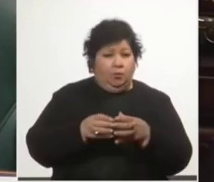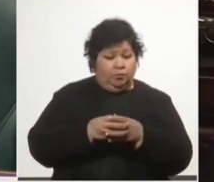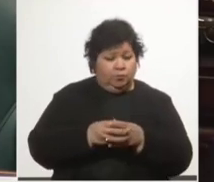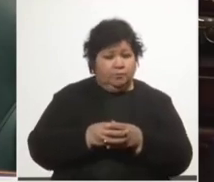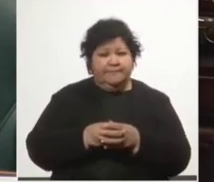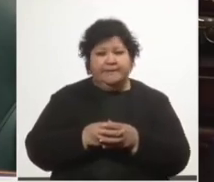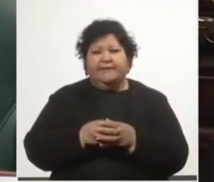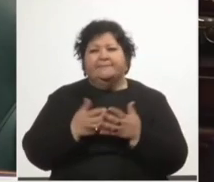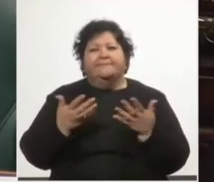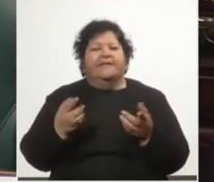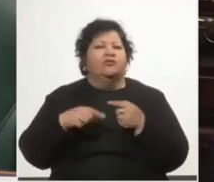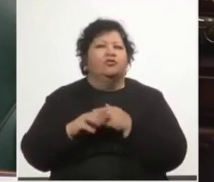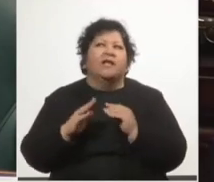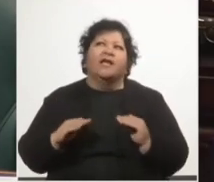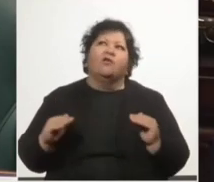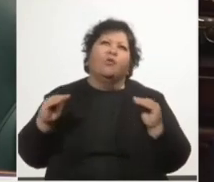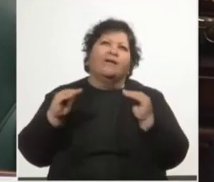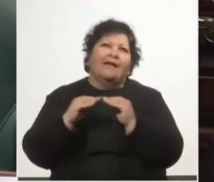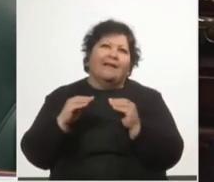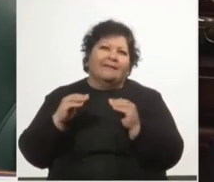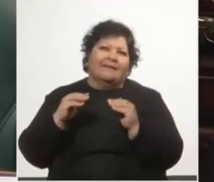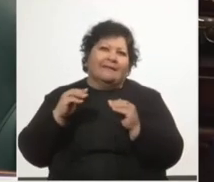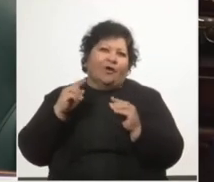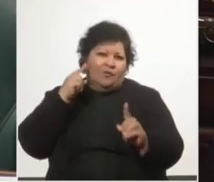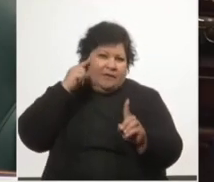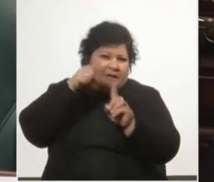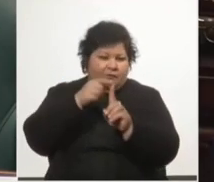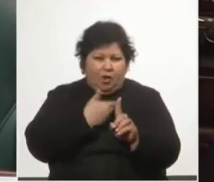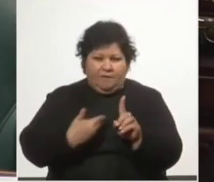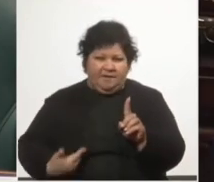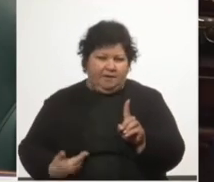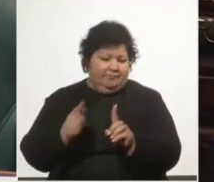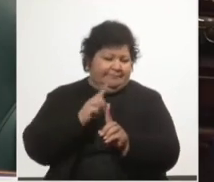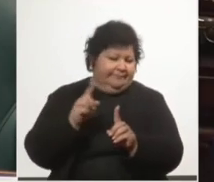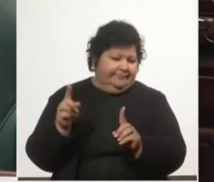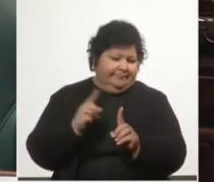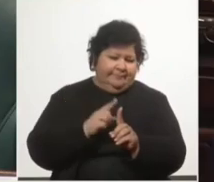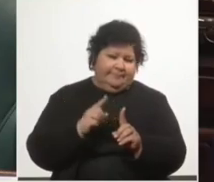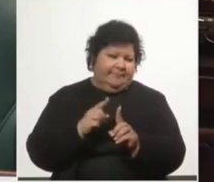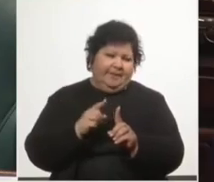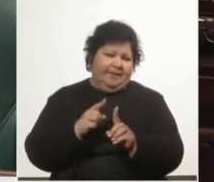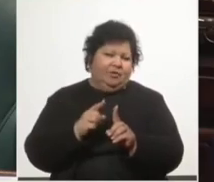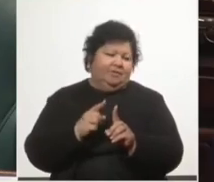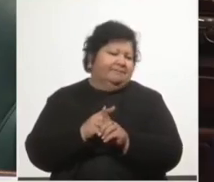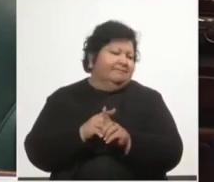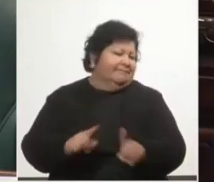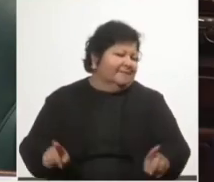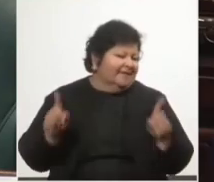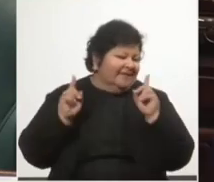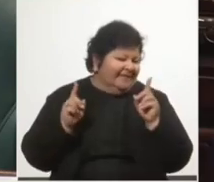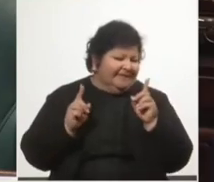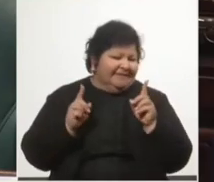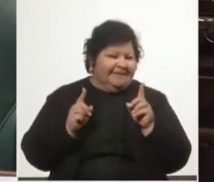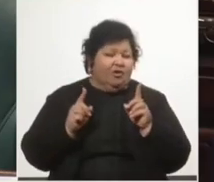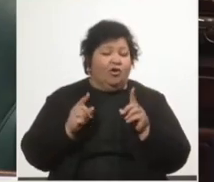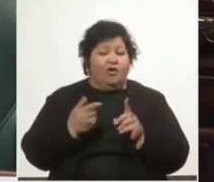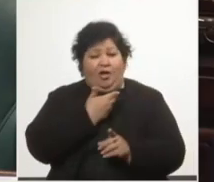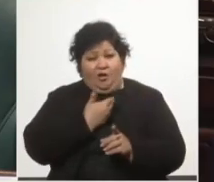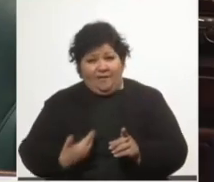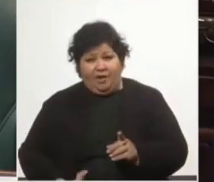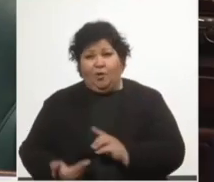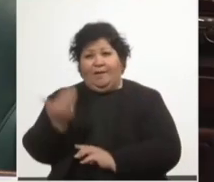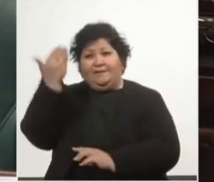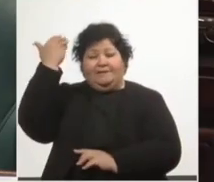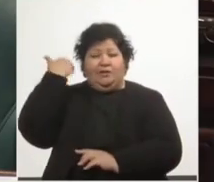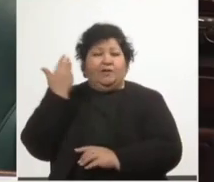que persigue el gobierno, lo que marca otra profunda diferencia con las administraciones anteriores que mostraron que era